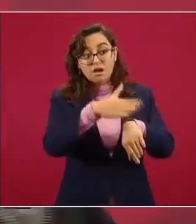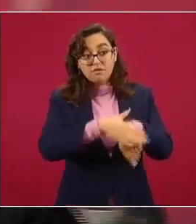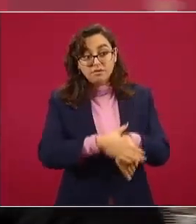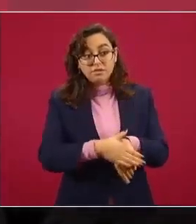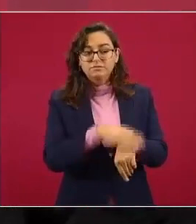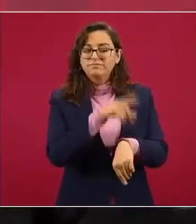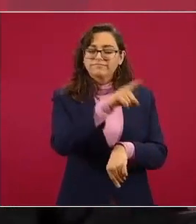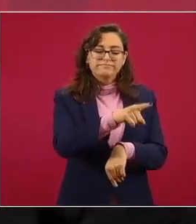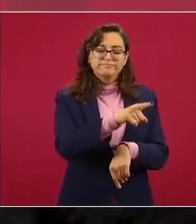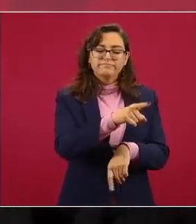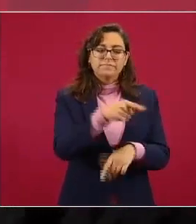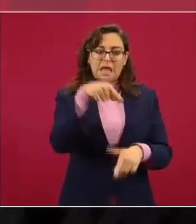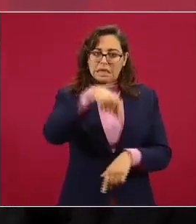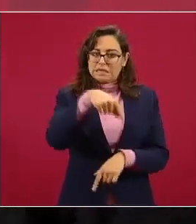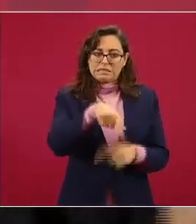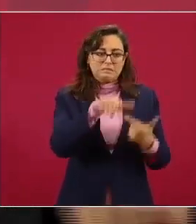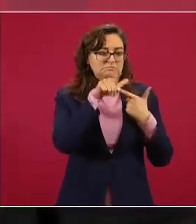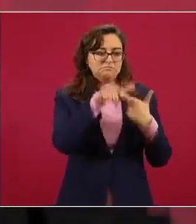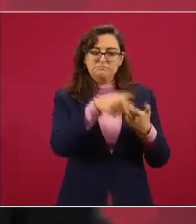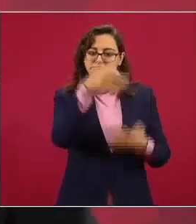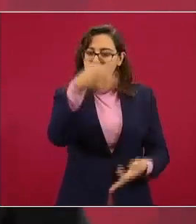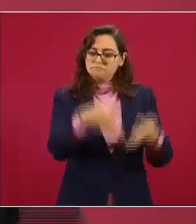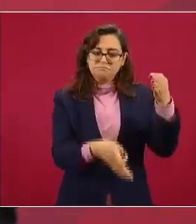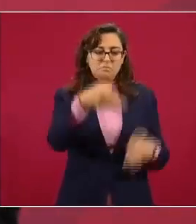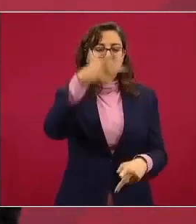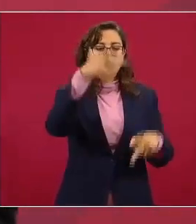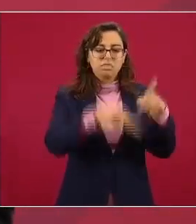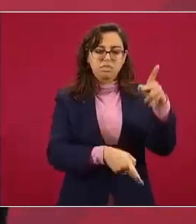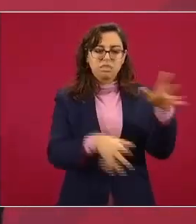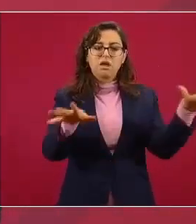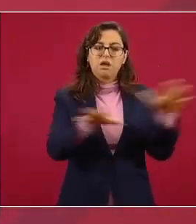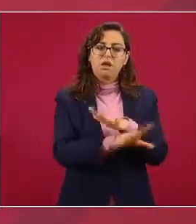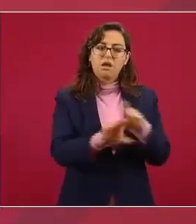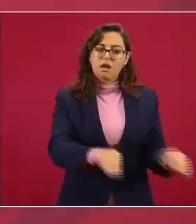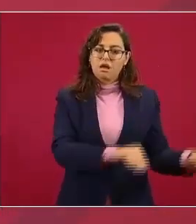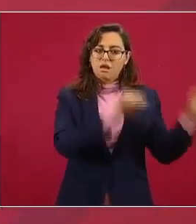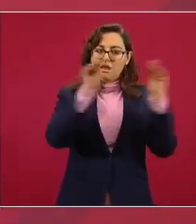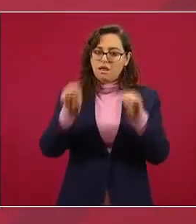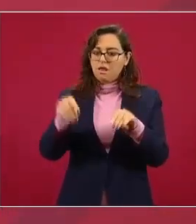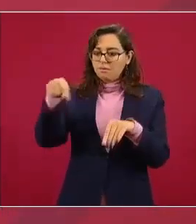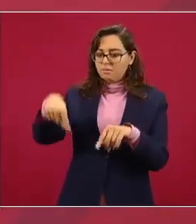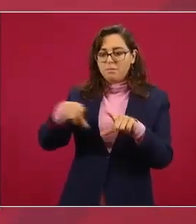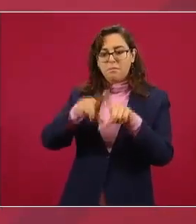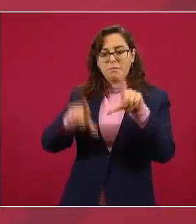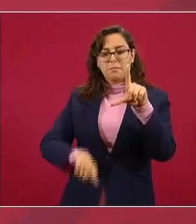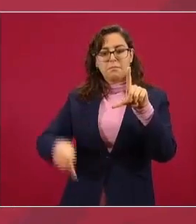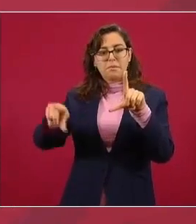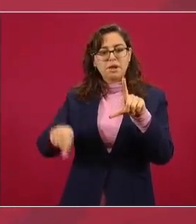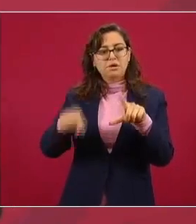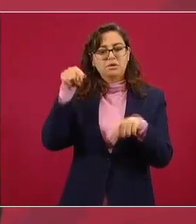general cienfuegos se traslade a México y sea México en primera instancia el que resuelva la condición legal